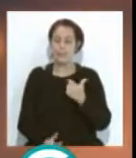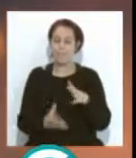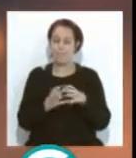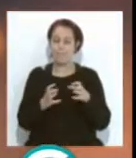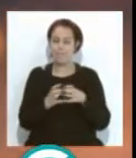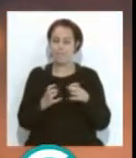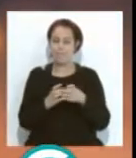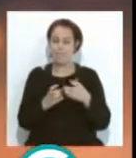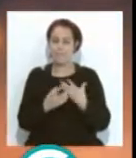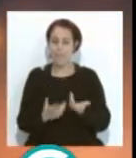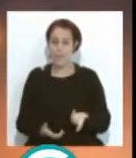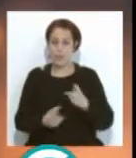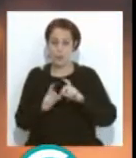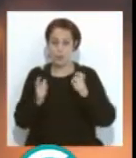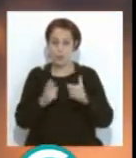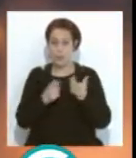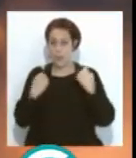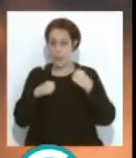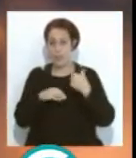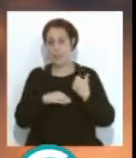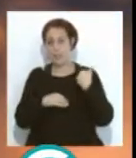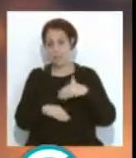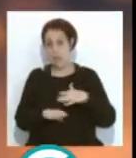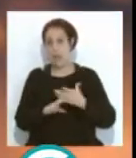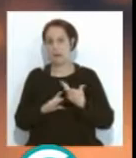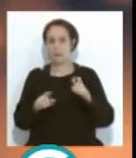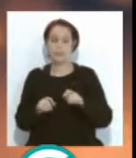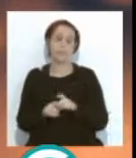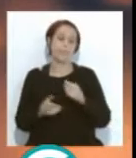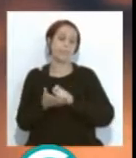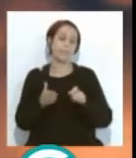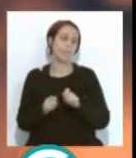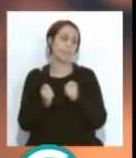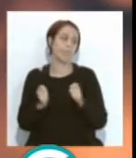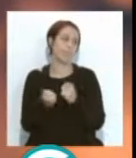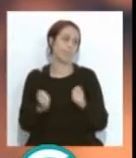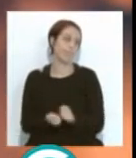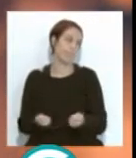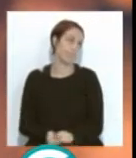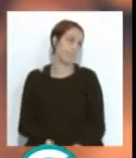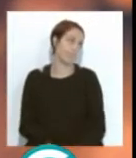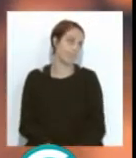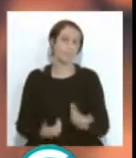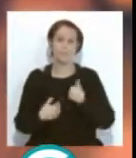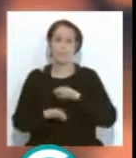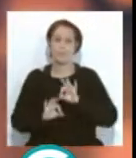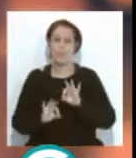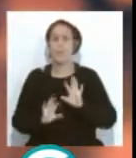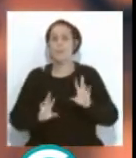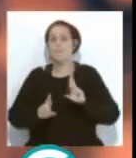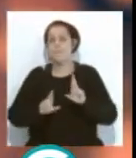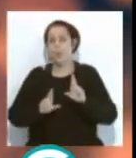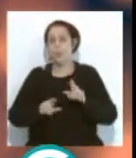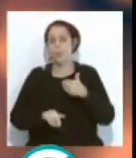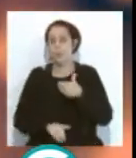teníamos, las reuniones que habíamos tenido en ensayo ya rompiendo las cuartillas y cosas de esas que ya es lo que hay. Pero bueno, esperemos que sea